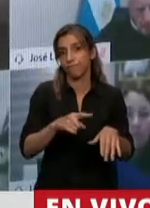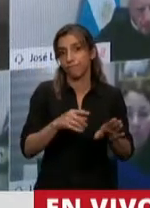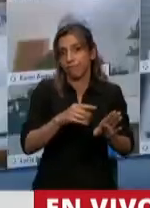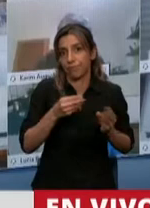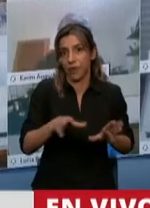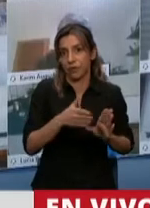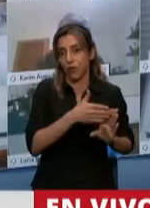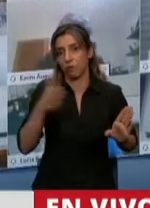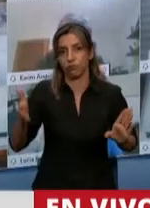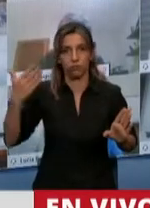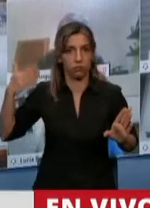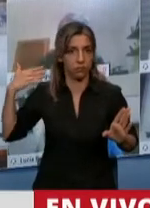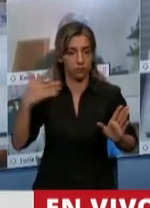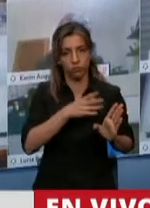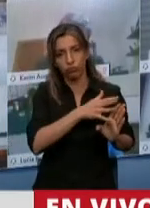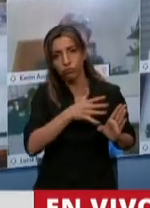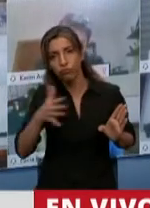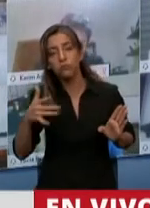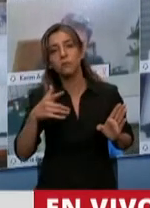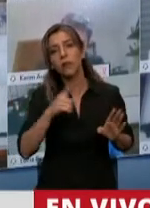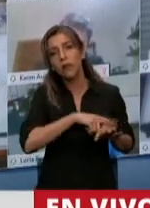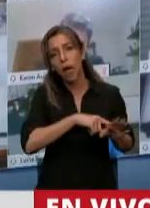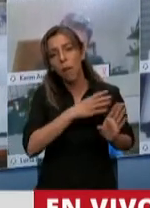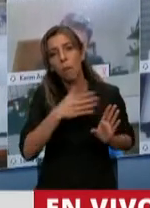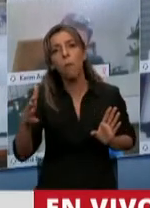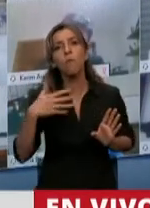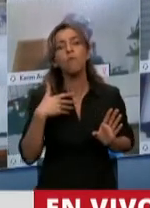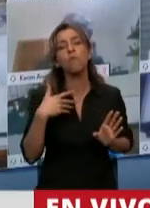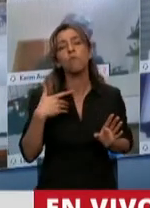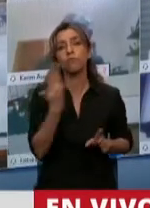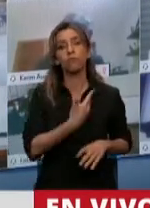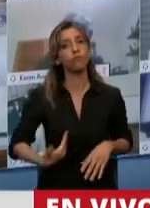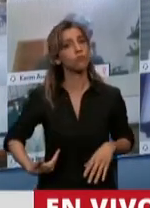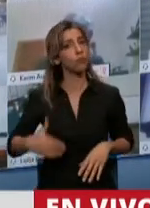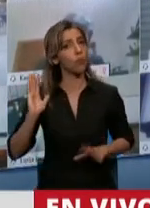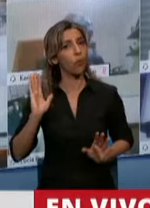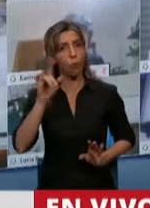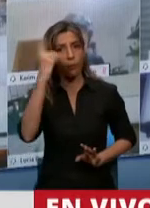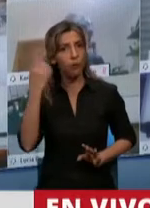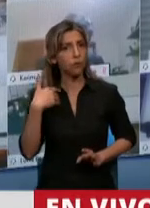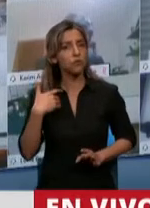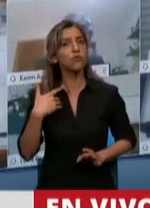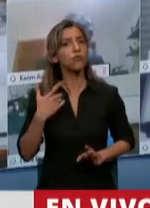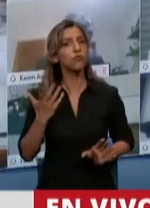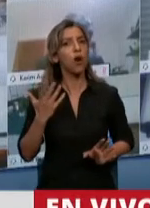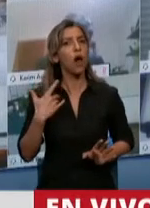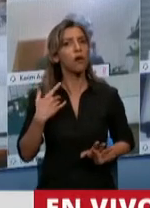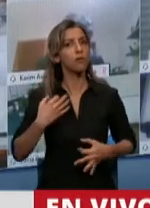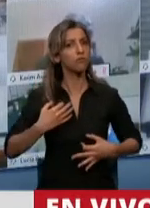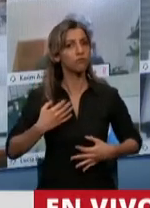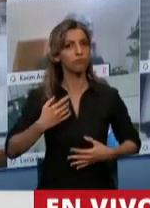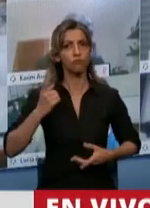como decisión tomó el Gobierno de la Nación es hacerse presente estableciendo una cuarentena